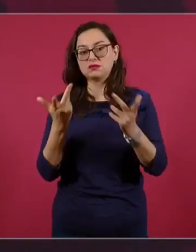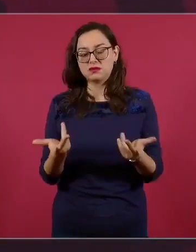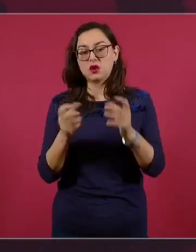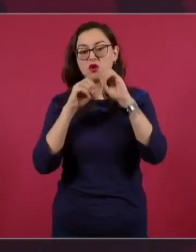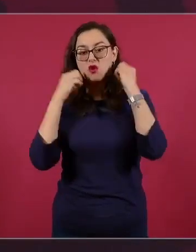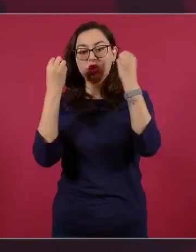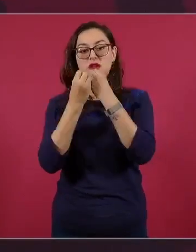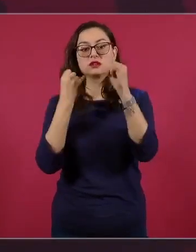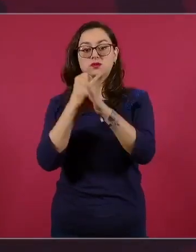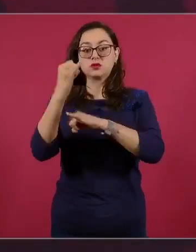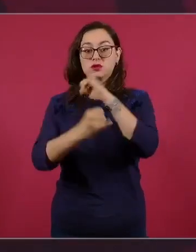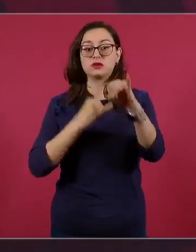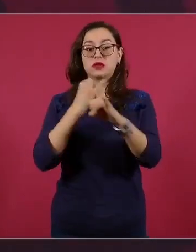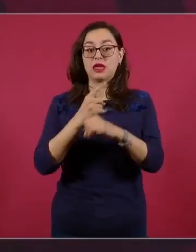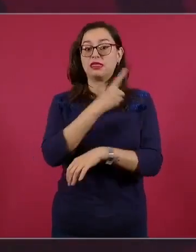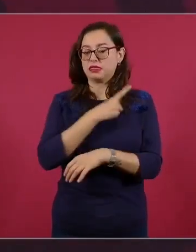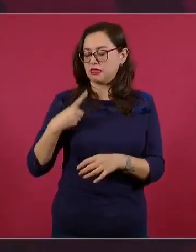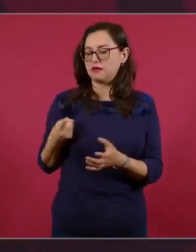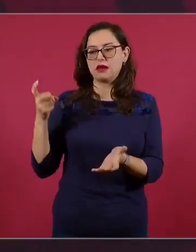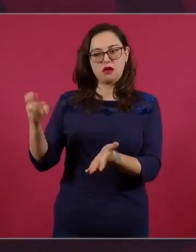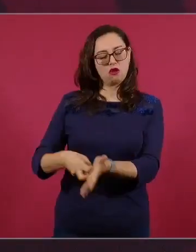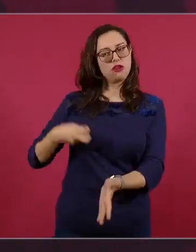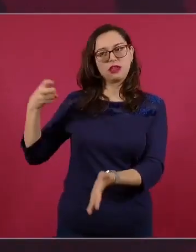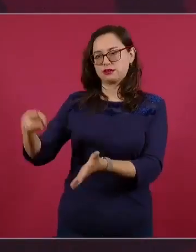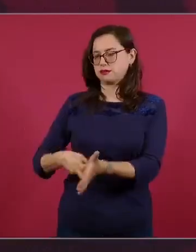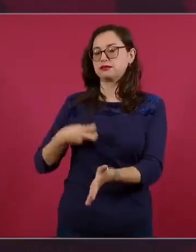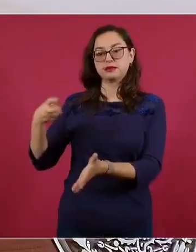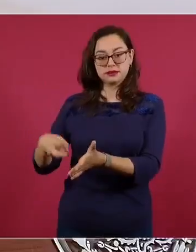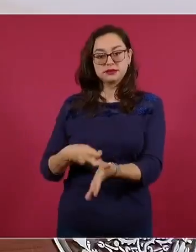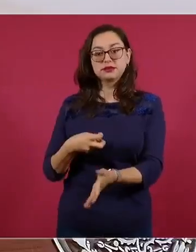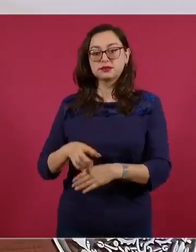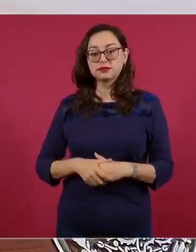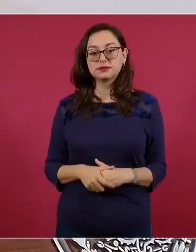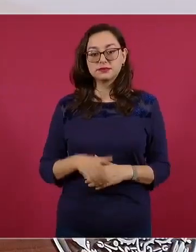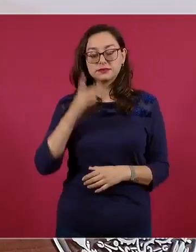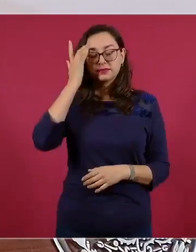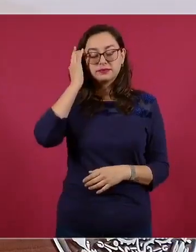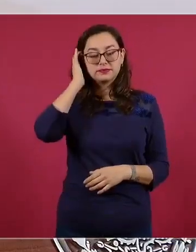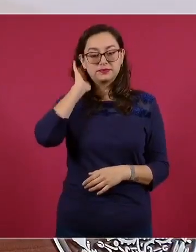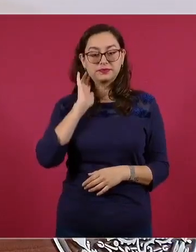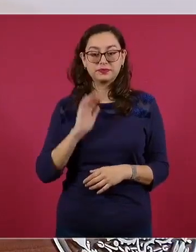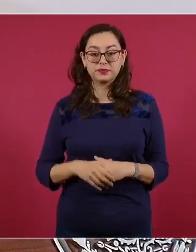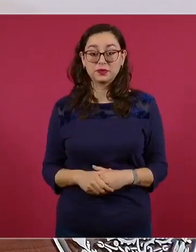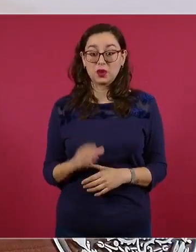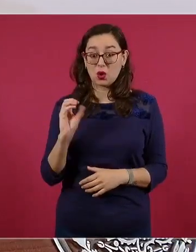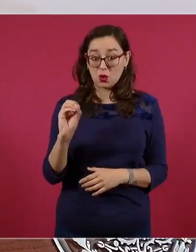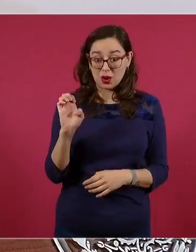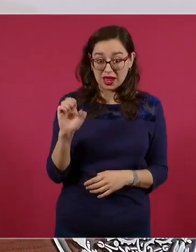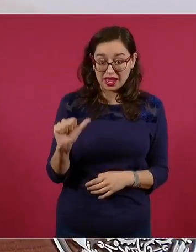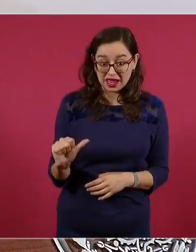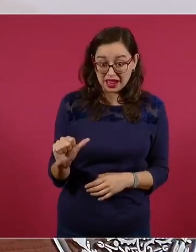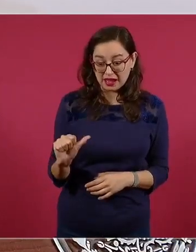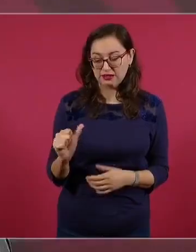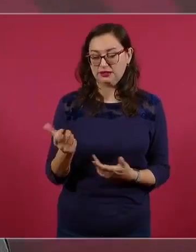organismos internacionales se tienen que reformar, desde luego la OEA, en lo que corresponde